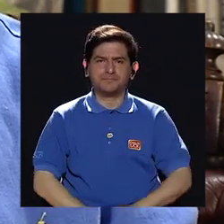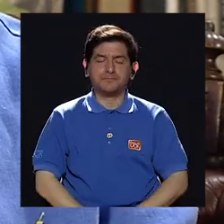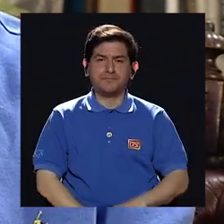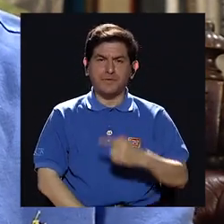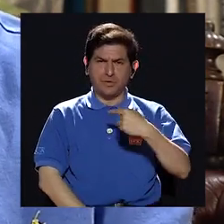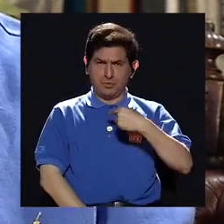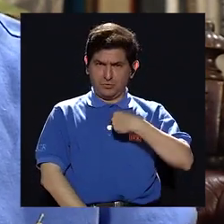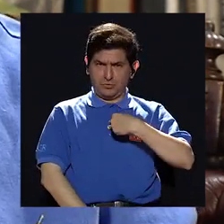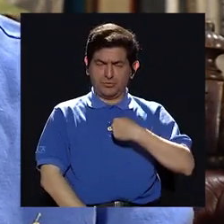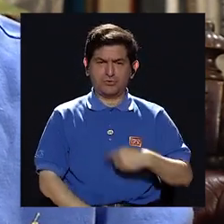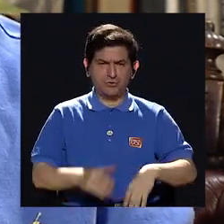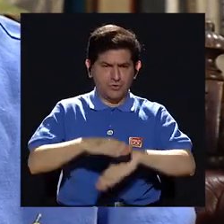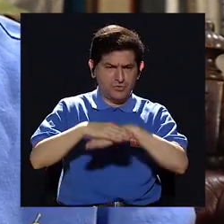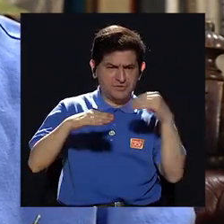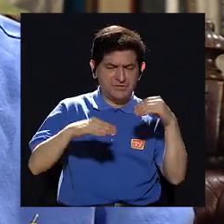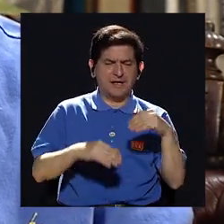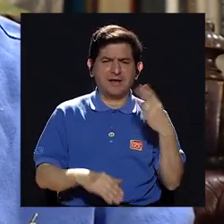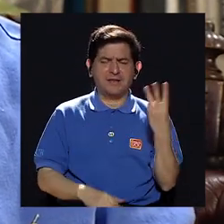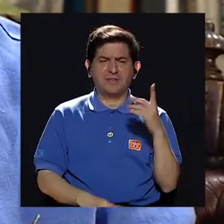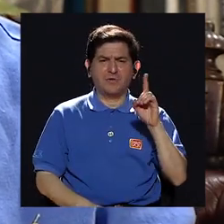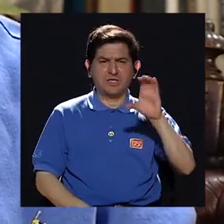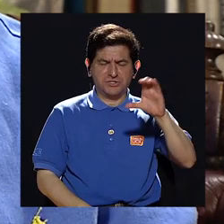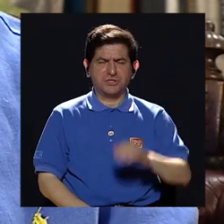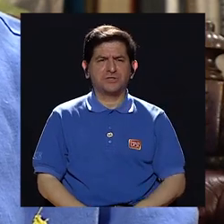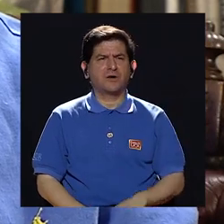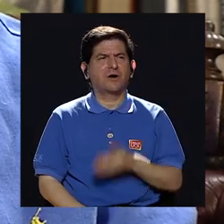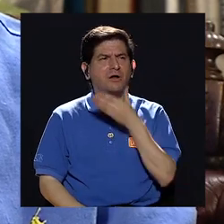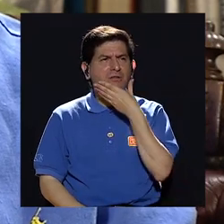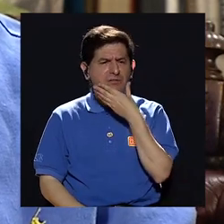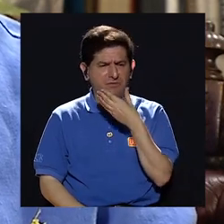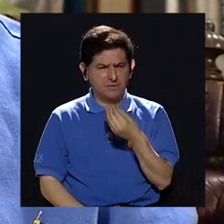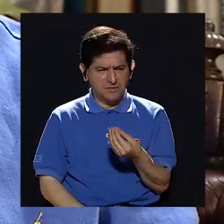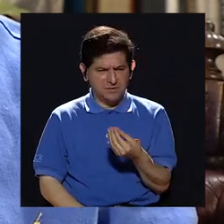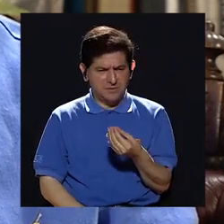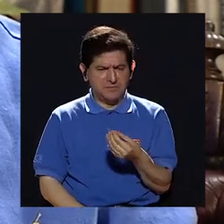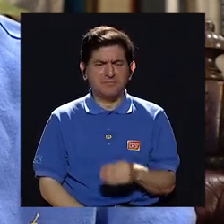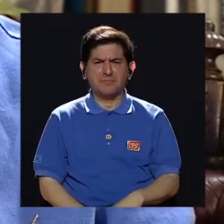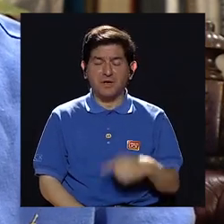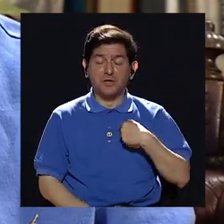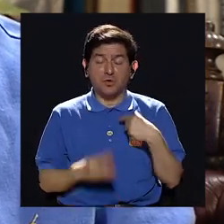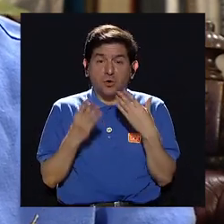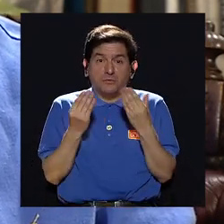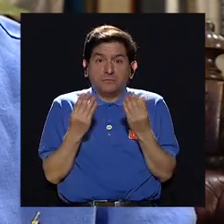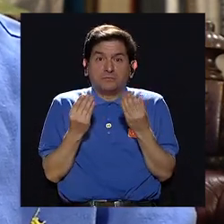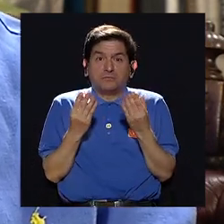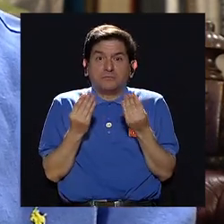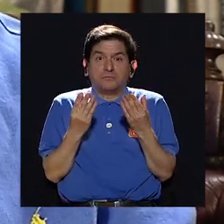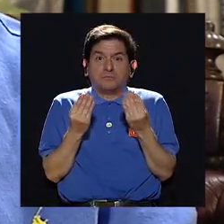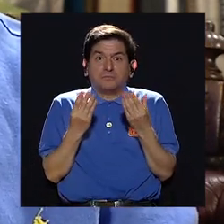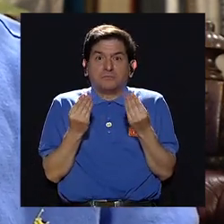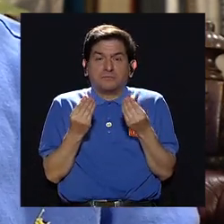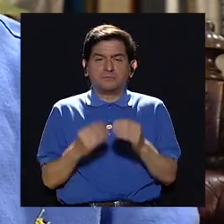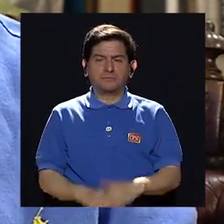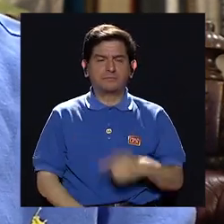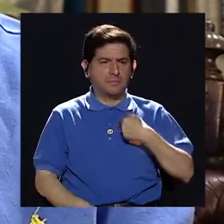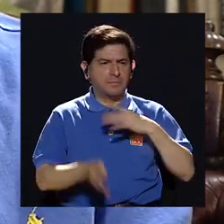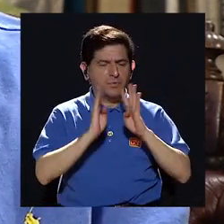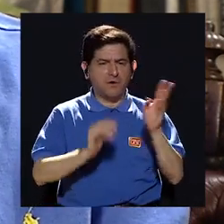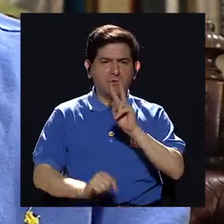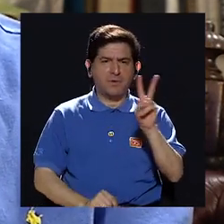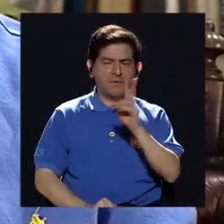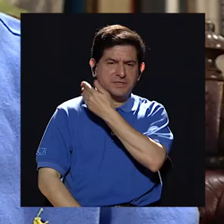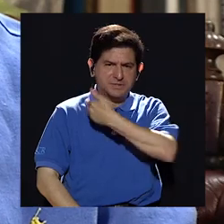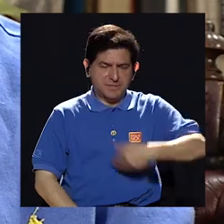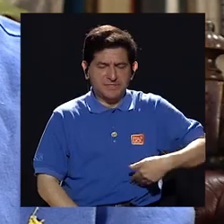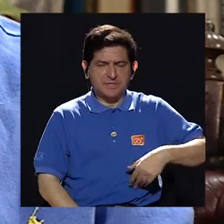Yo salí de Washington en diciembre realmente asustado y hablé con el